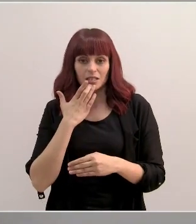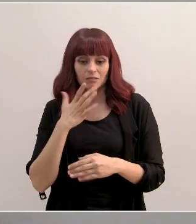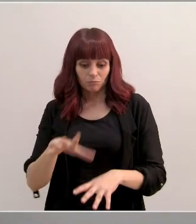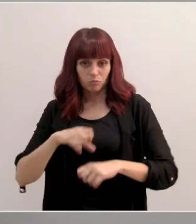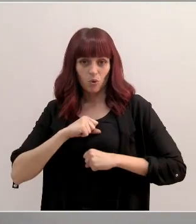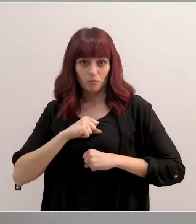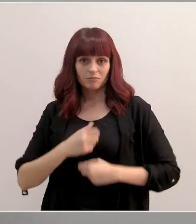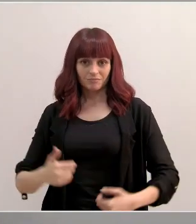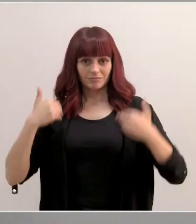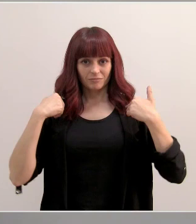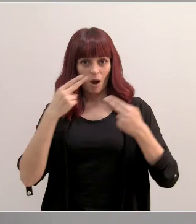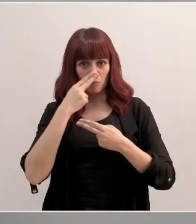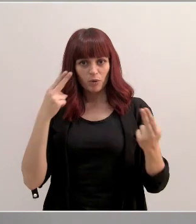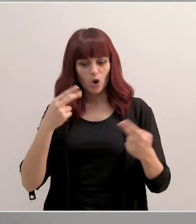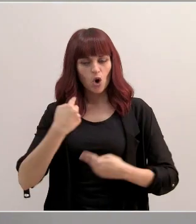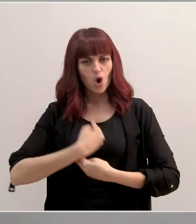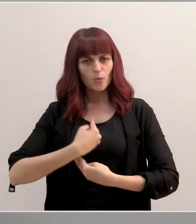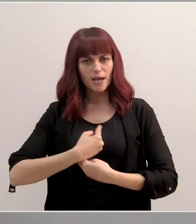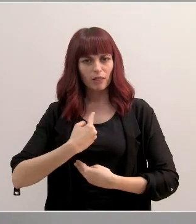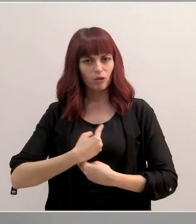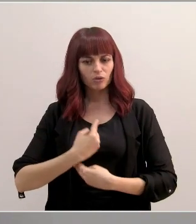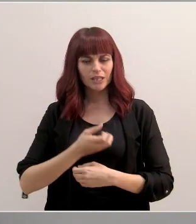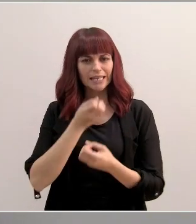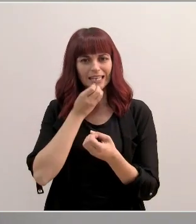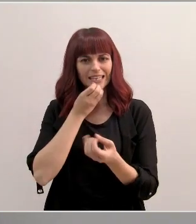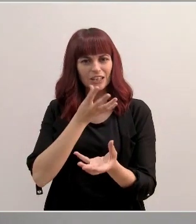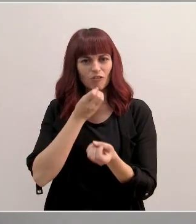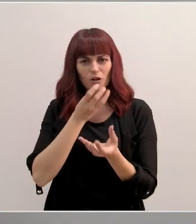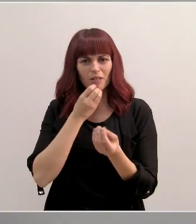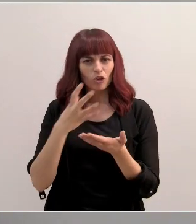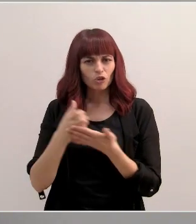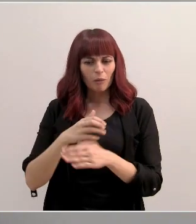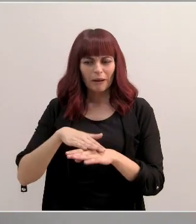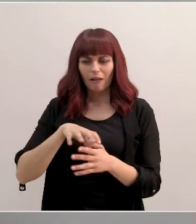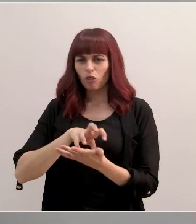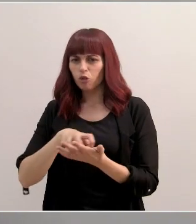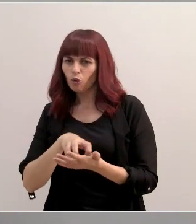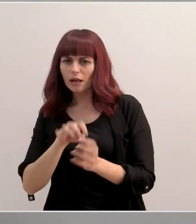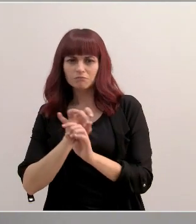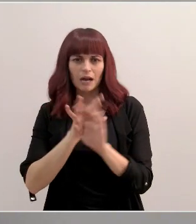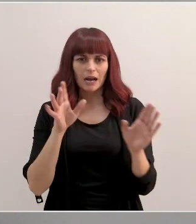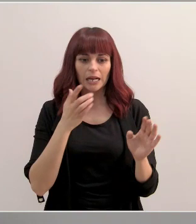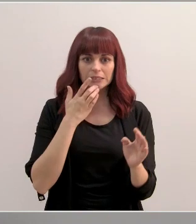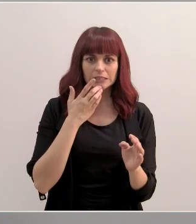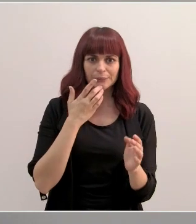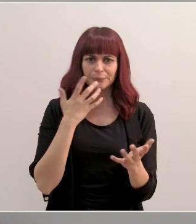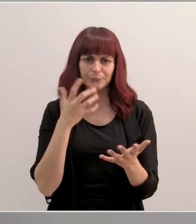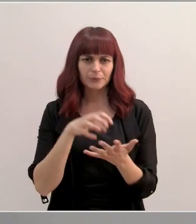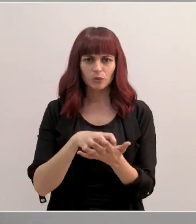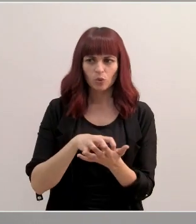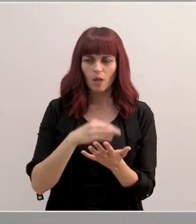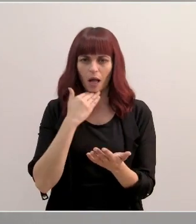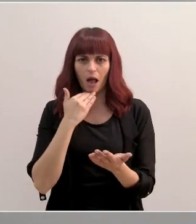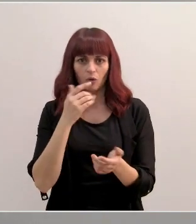público tenemos, además, la obligación de aportar toda la información para aclarar dudas cuando esto pueda generar alguna duda